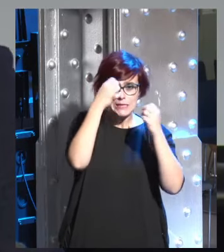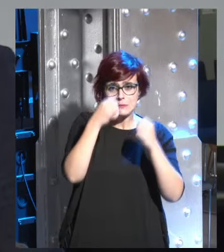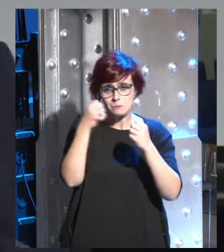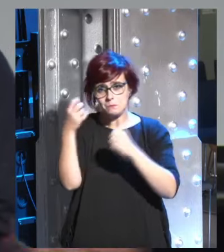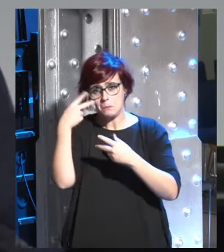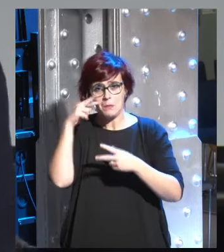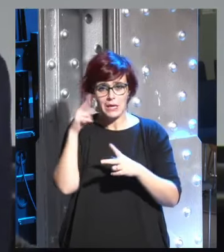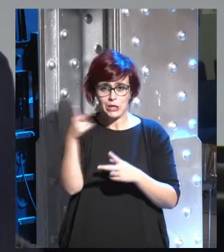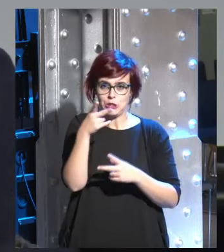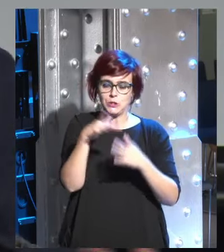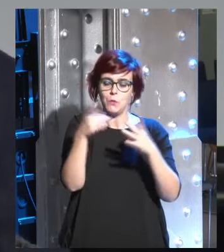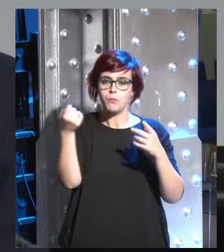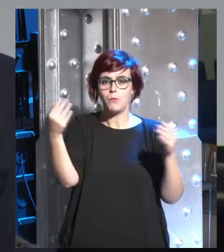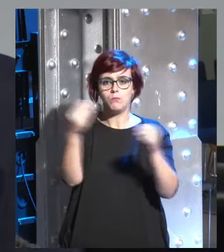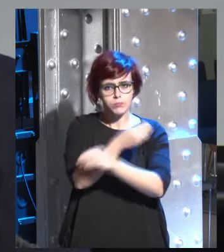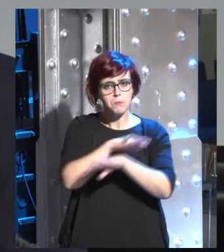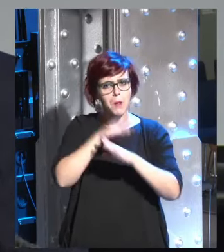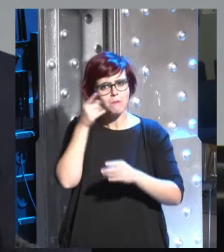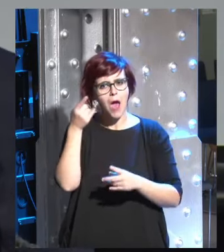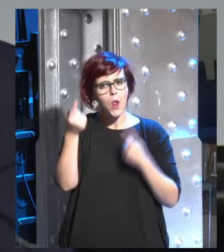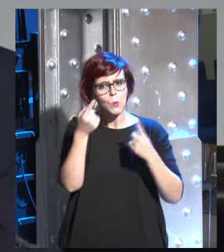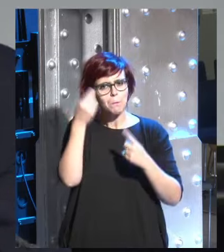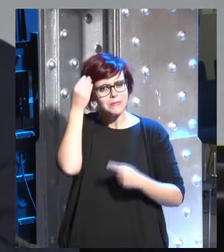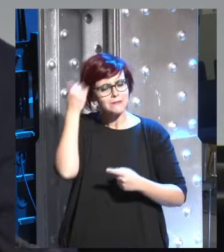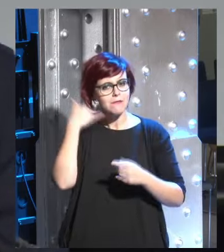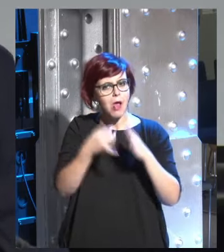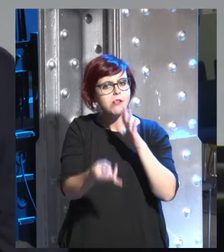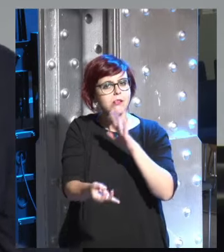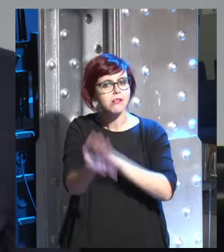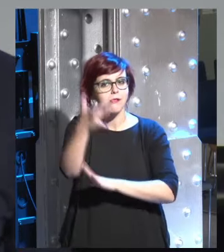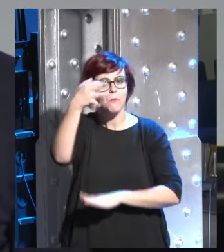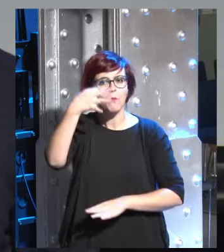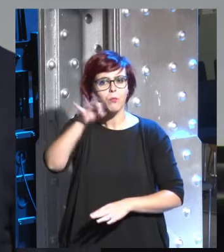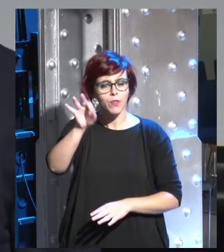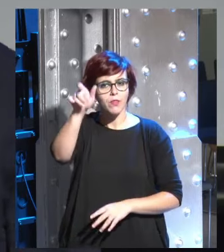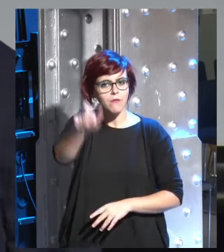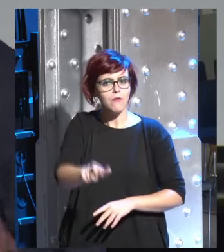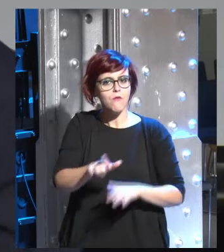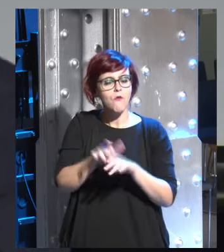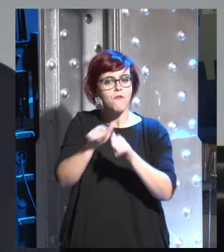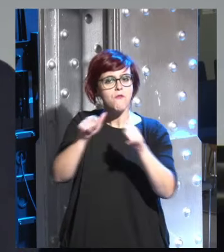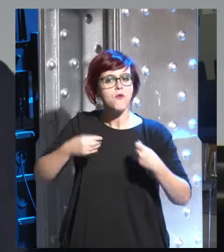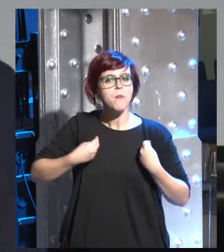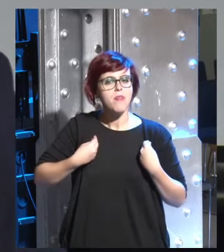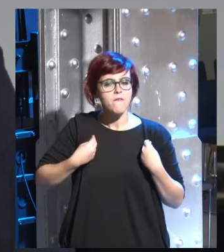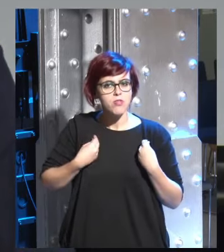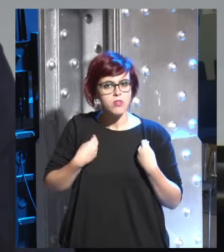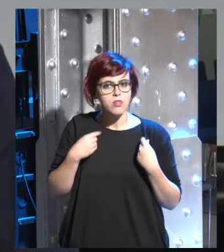esto se cree que se puede hacer podemos crear una forma de vida completamente inorgánica